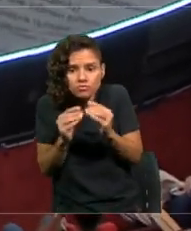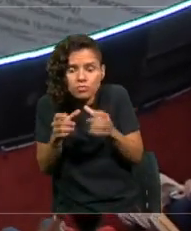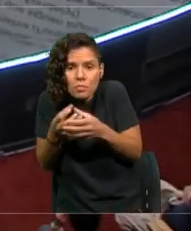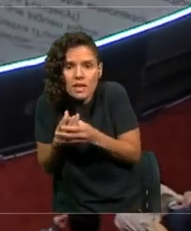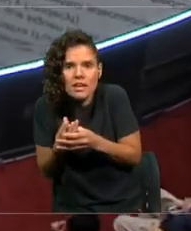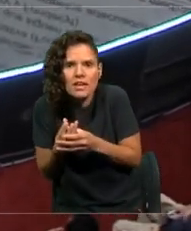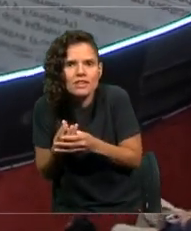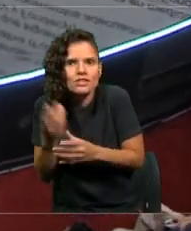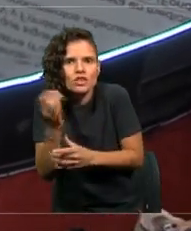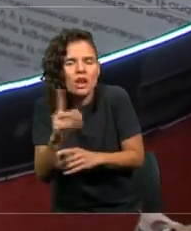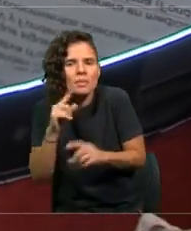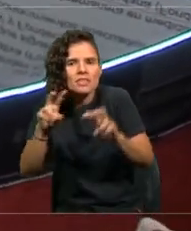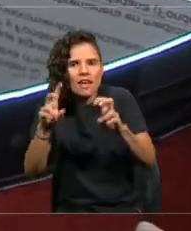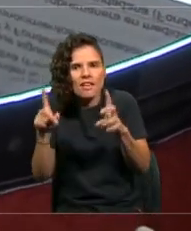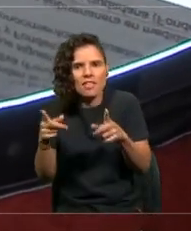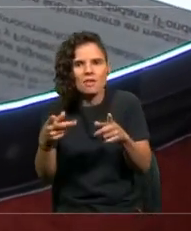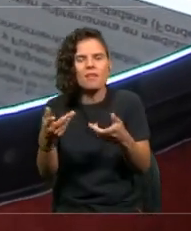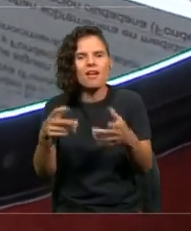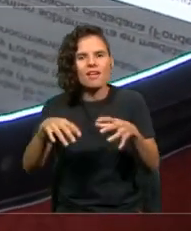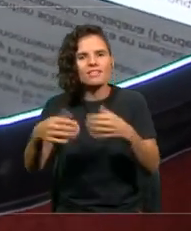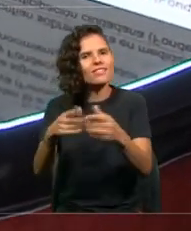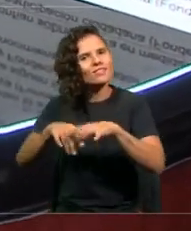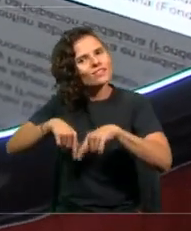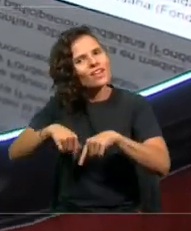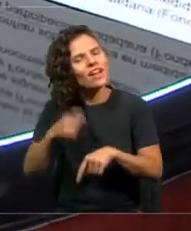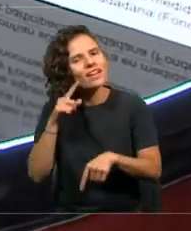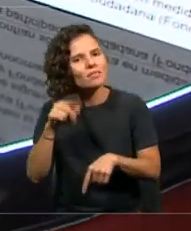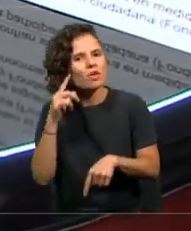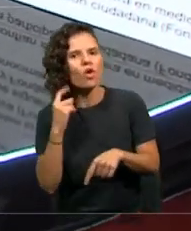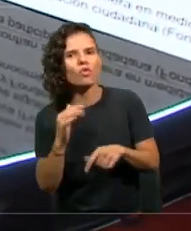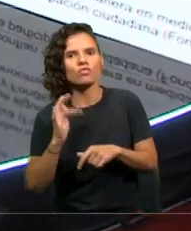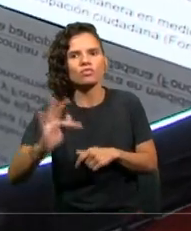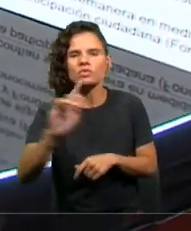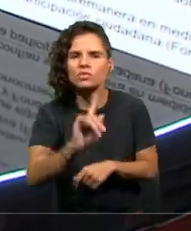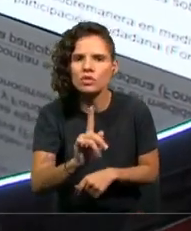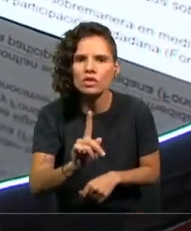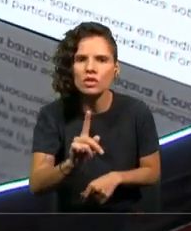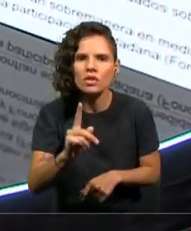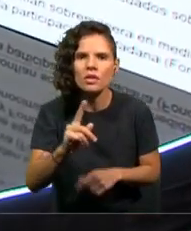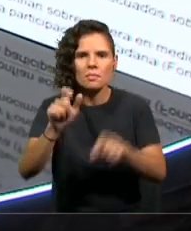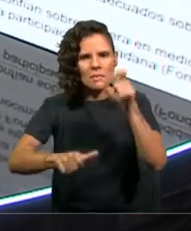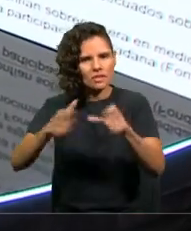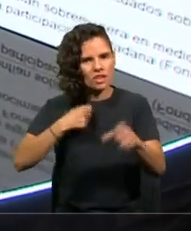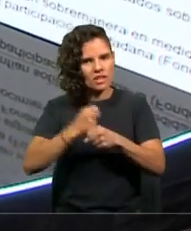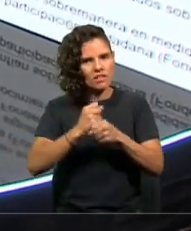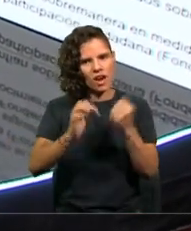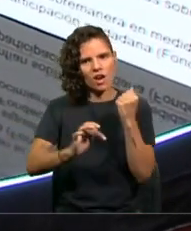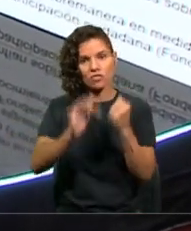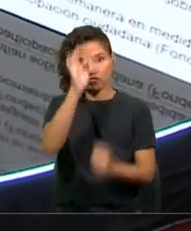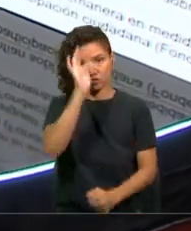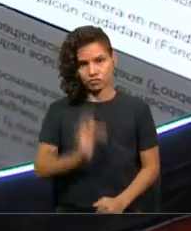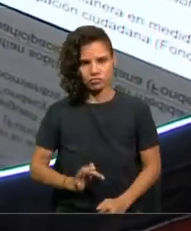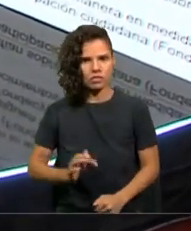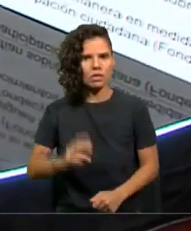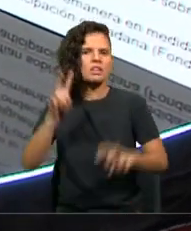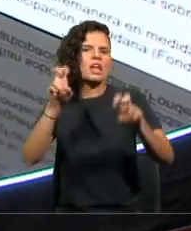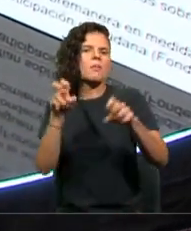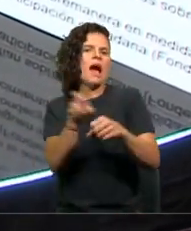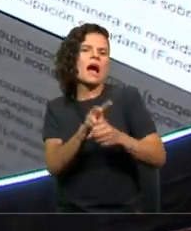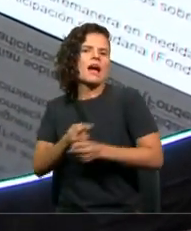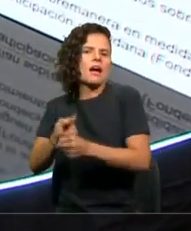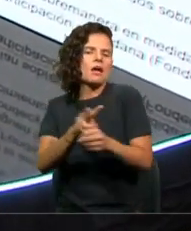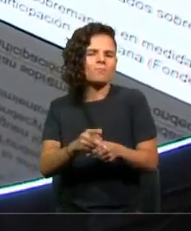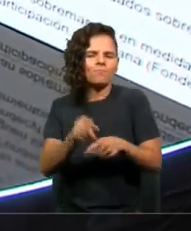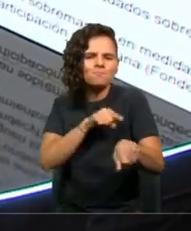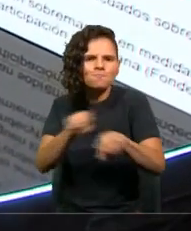problemas de largo plazo. Los funcionarios lo entienden como una cuestión administrativa y no entiende mucha gente